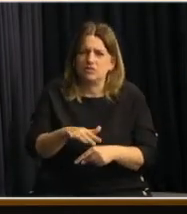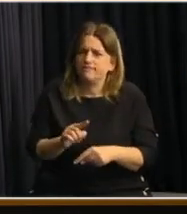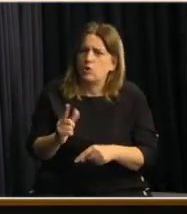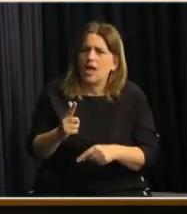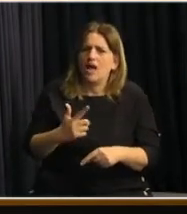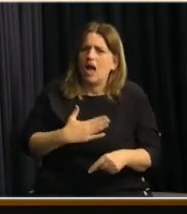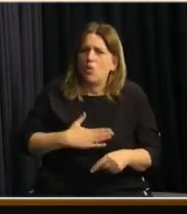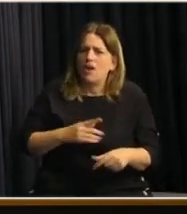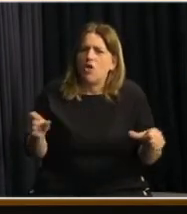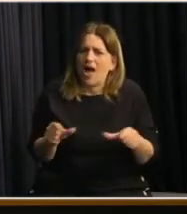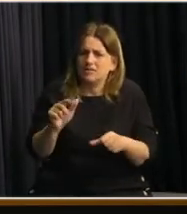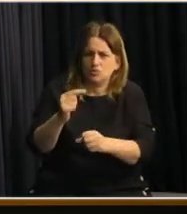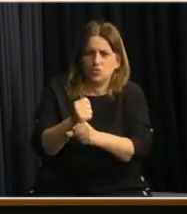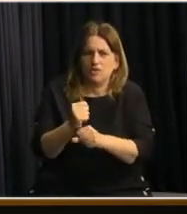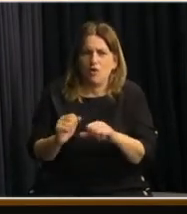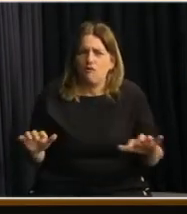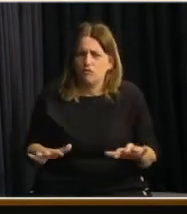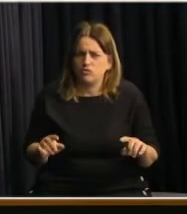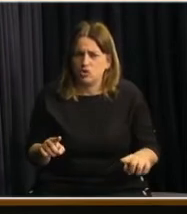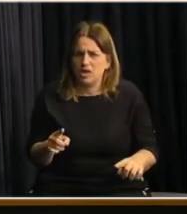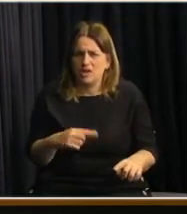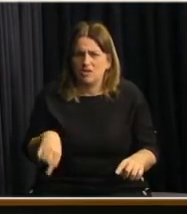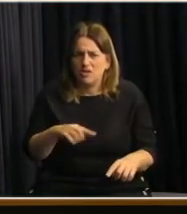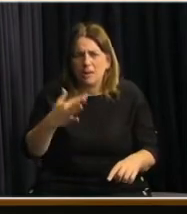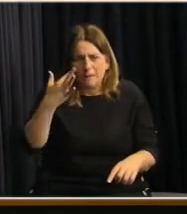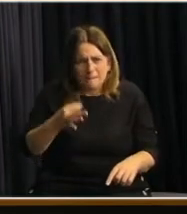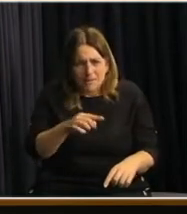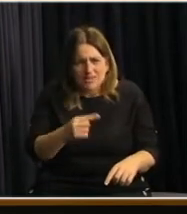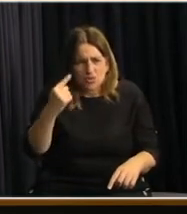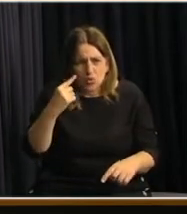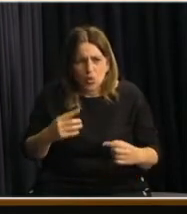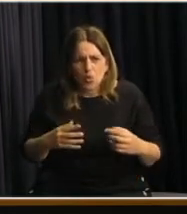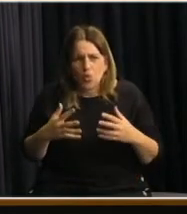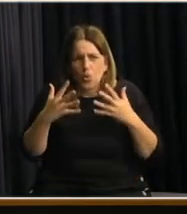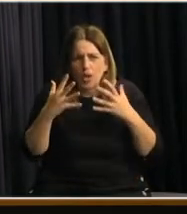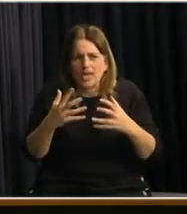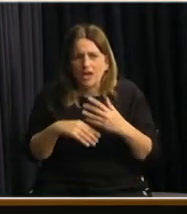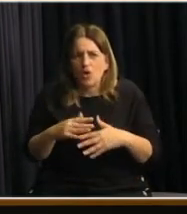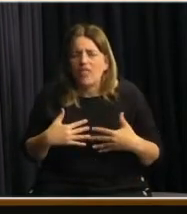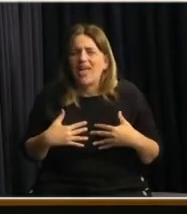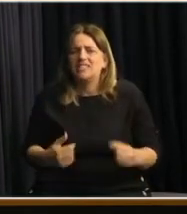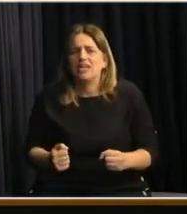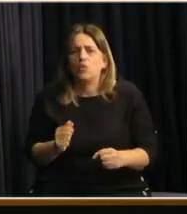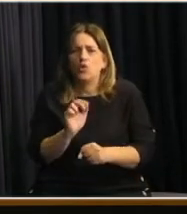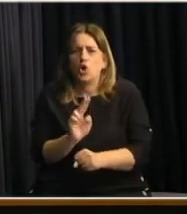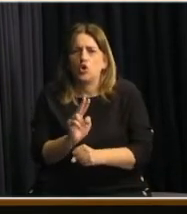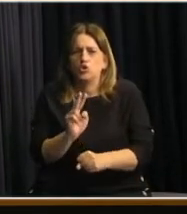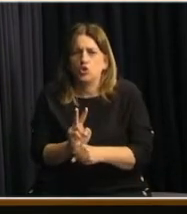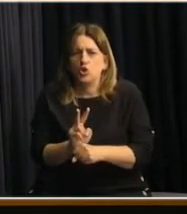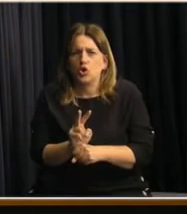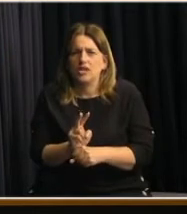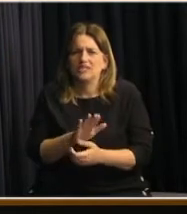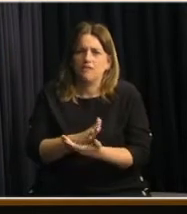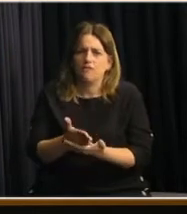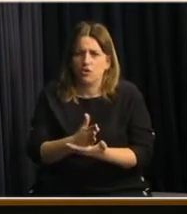desarrolla la tarea. La pregunta es, ¿se consideraron los riesgos sanitarios en los controles en la